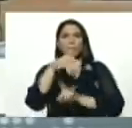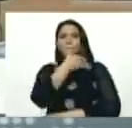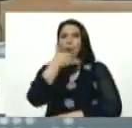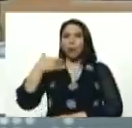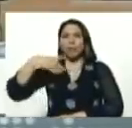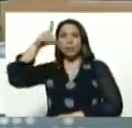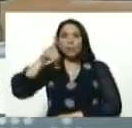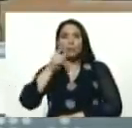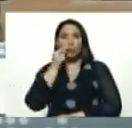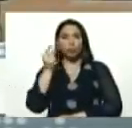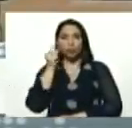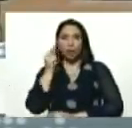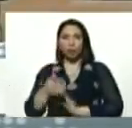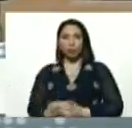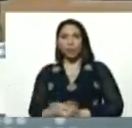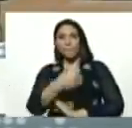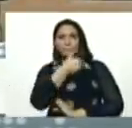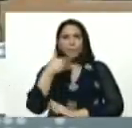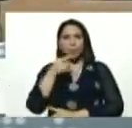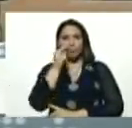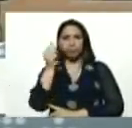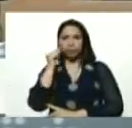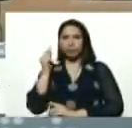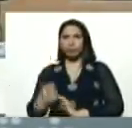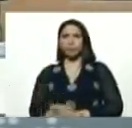diputados, y las mejores diputadas,